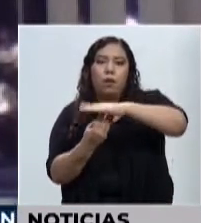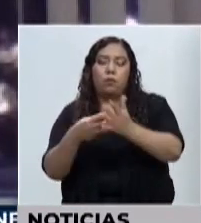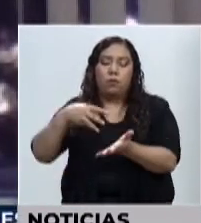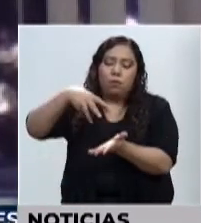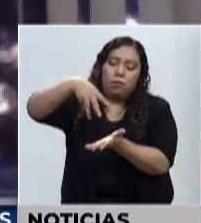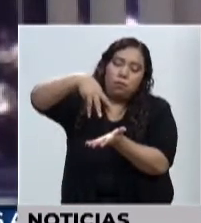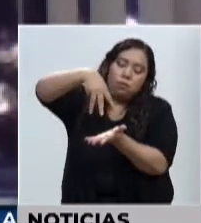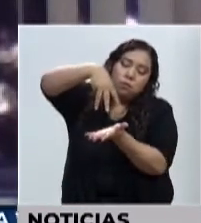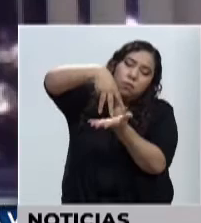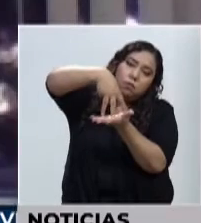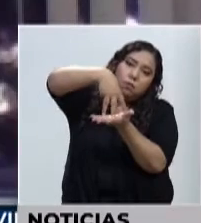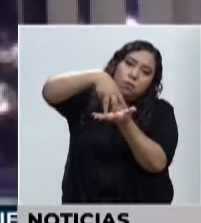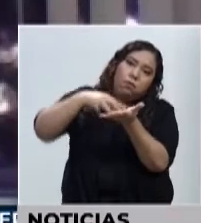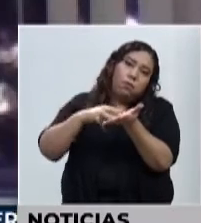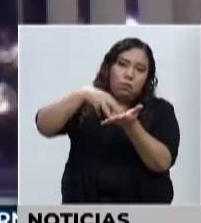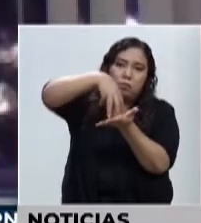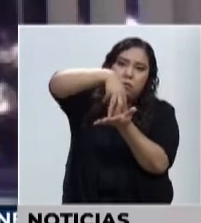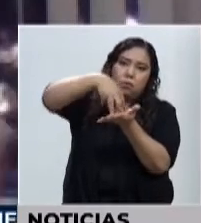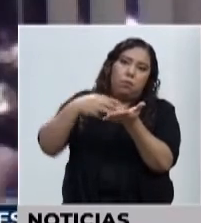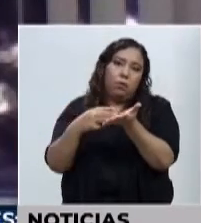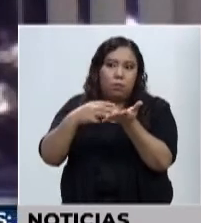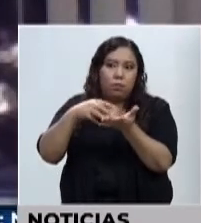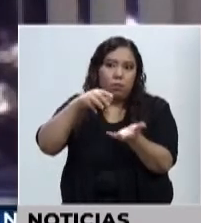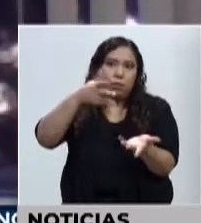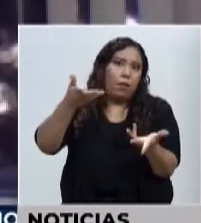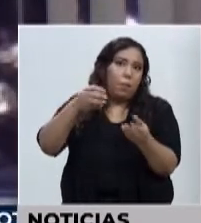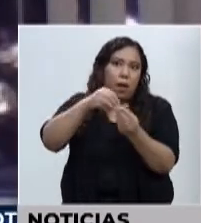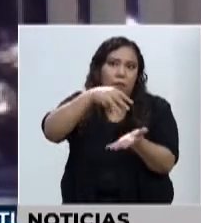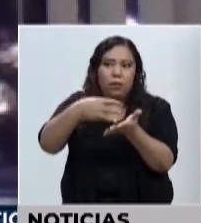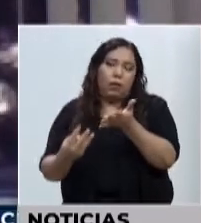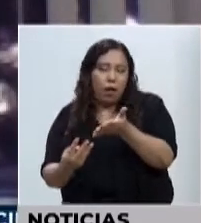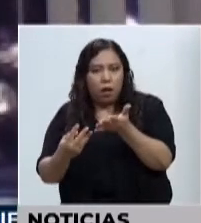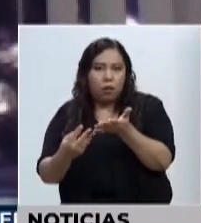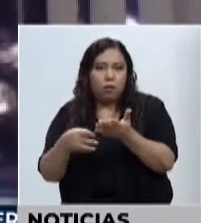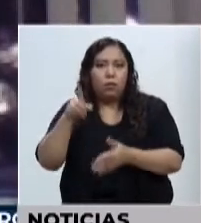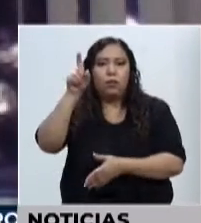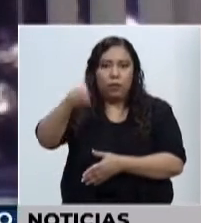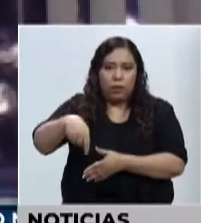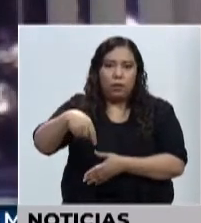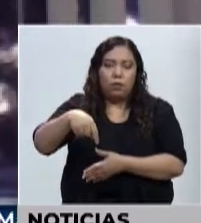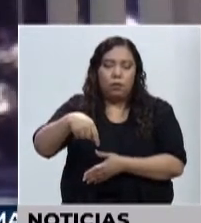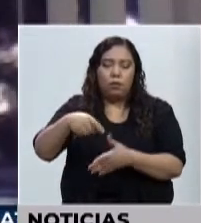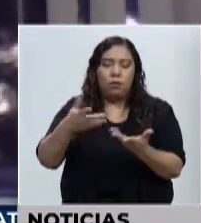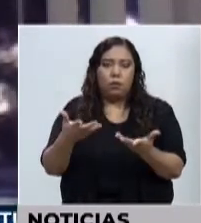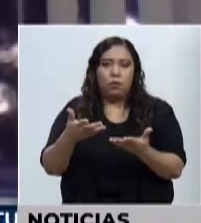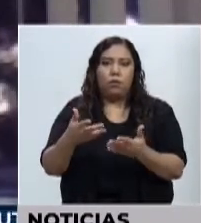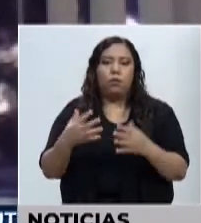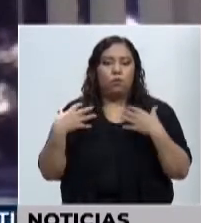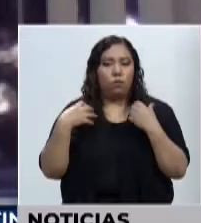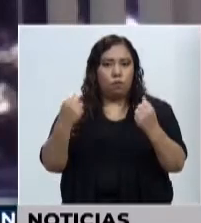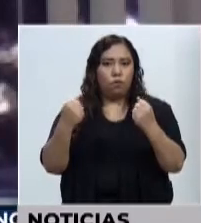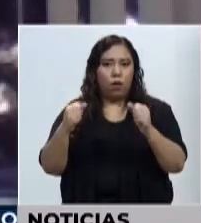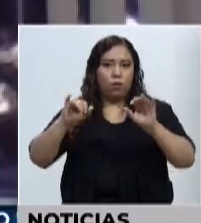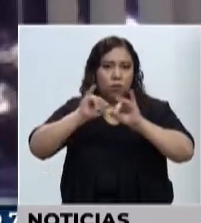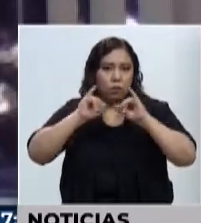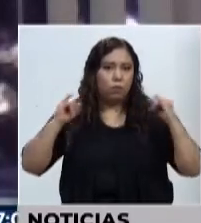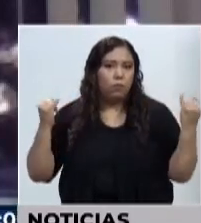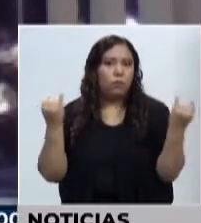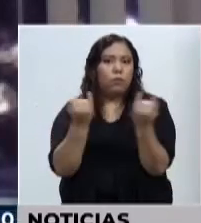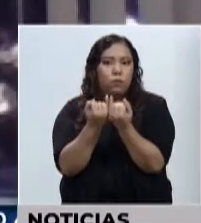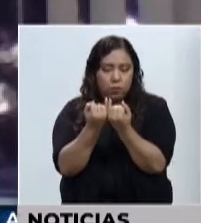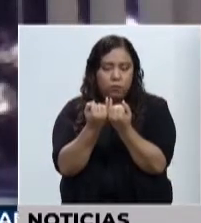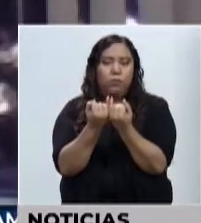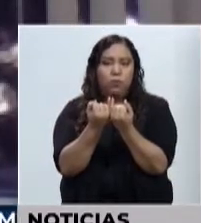no logramos lo que queremos. Y a través de esto, vamos a tener instituciones, como decimos, que entregan